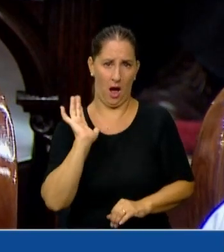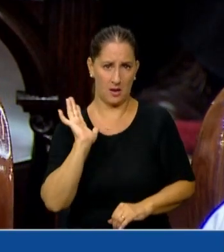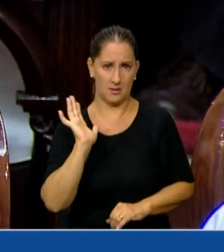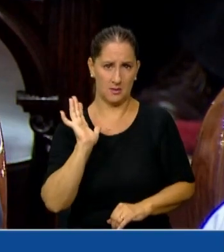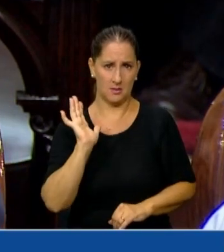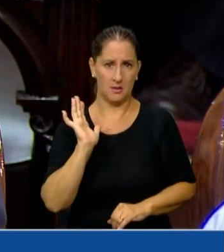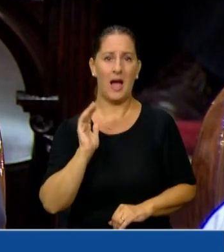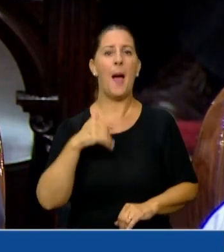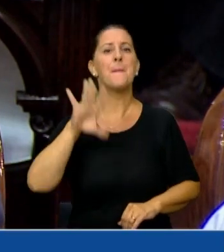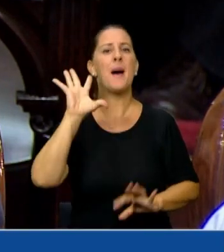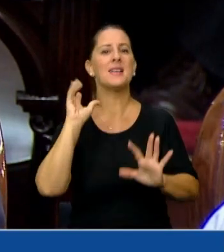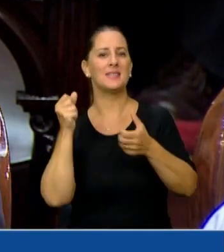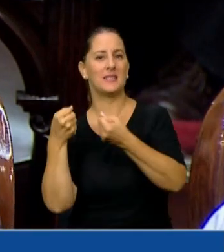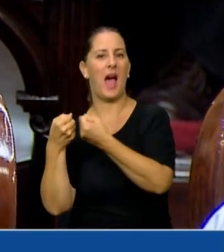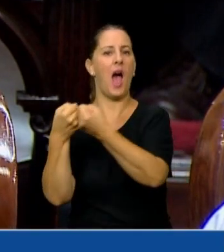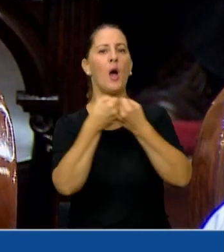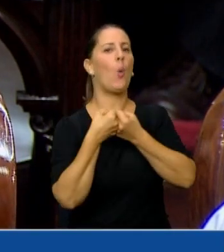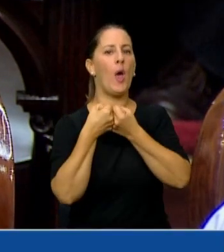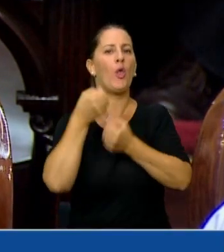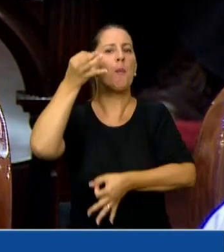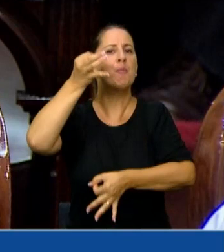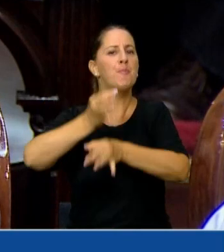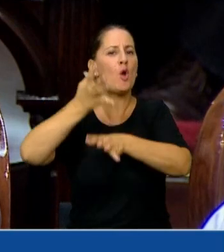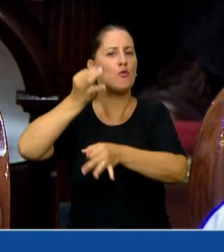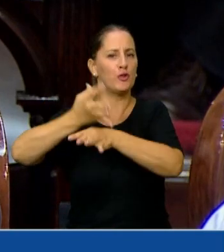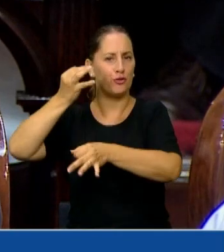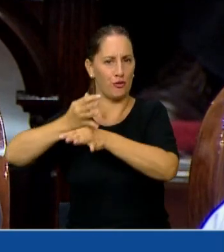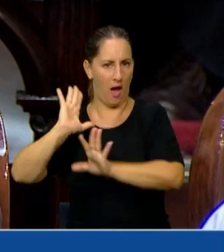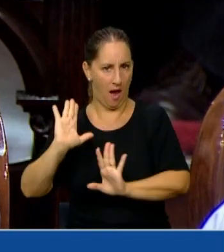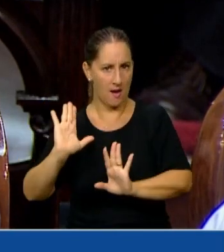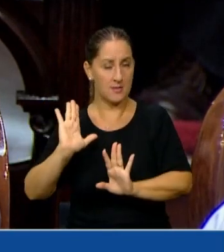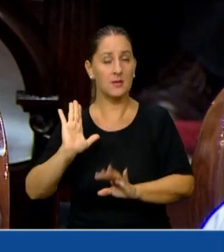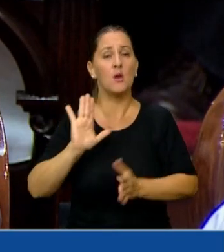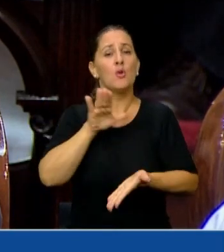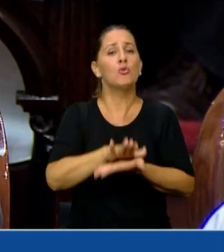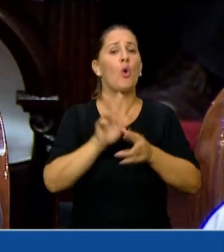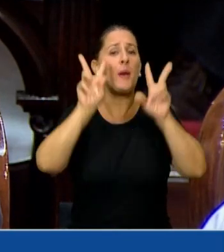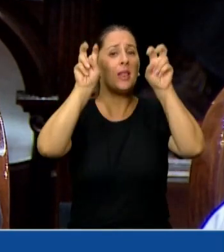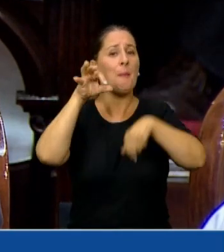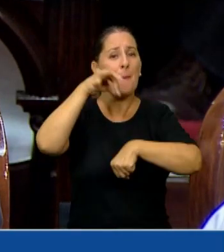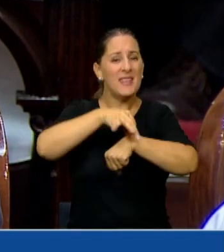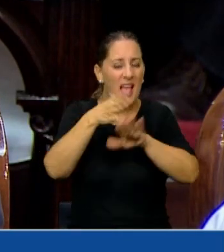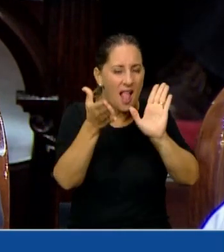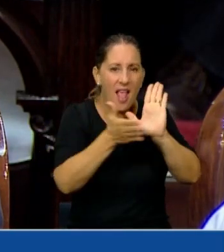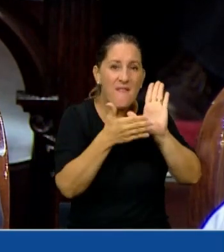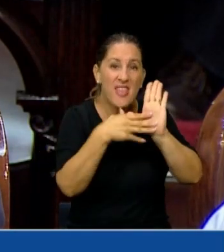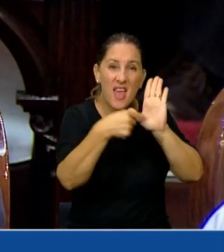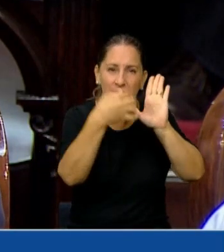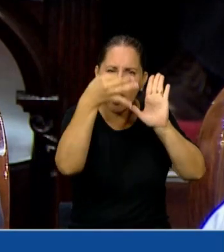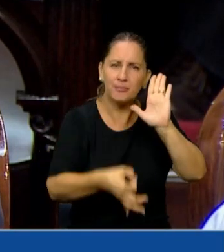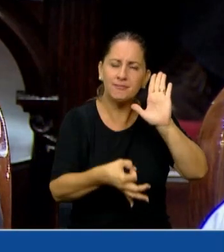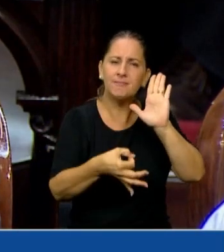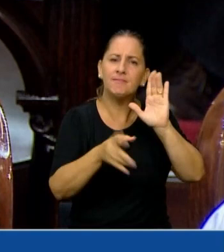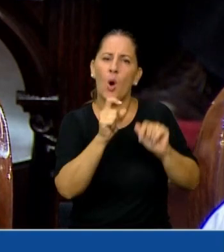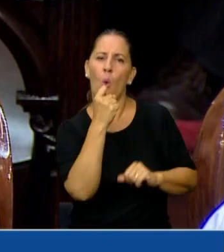consenso de expertos. En la medicina el nivel de evidencia se mide en